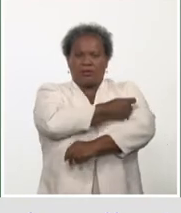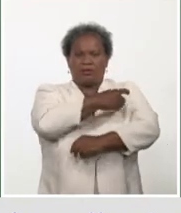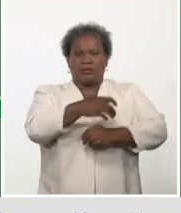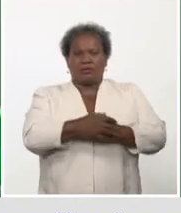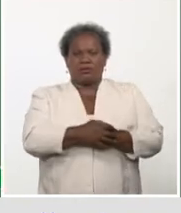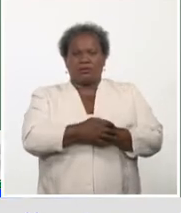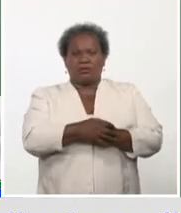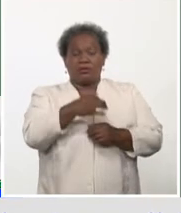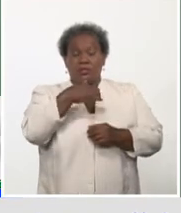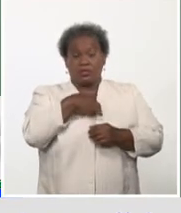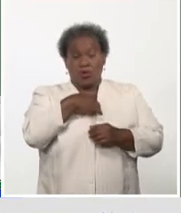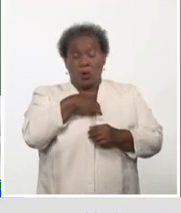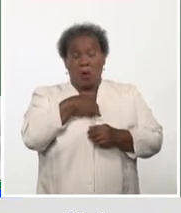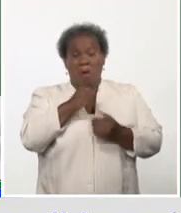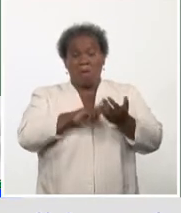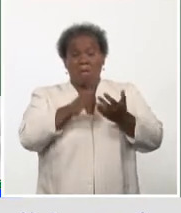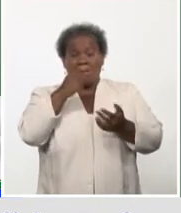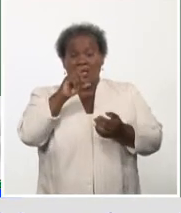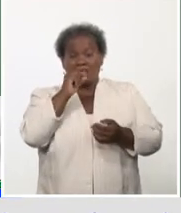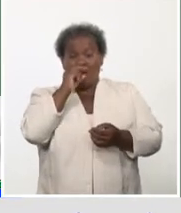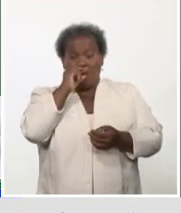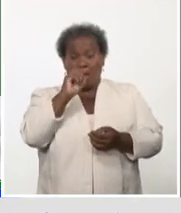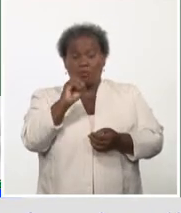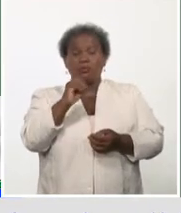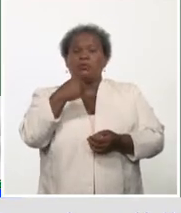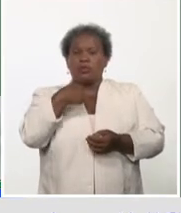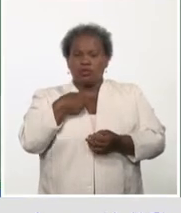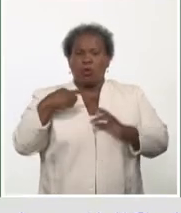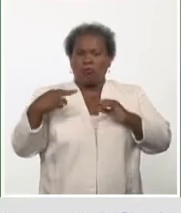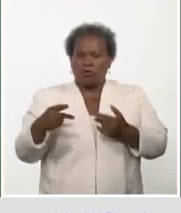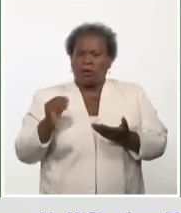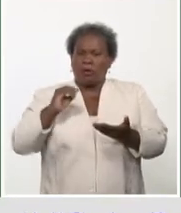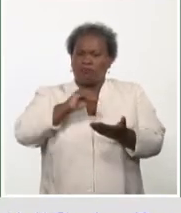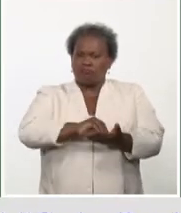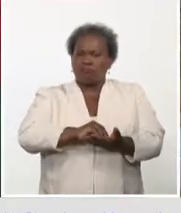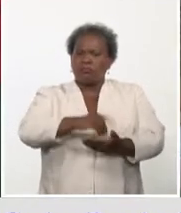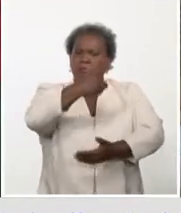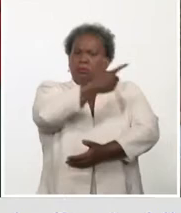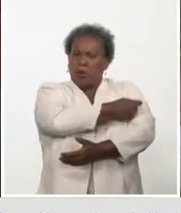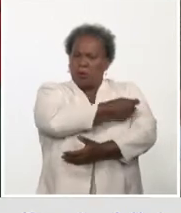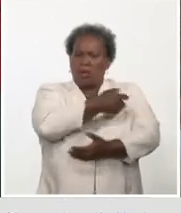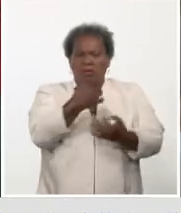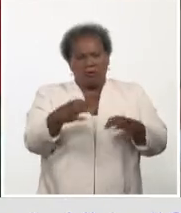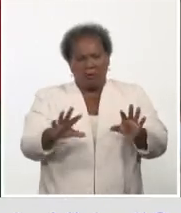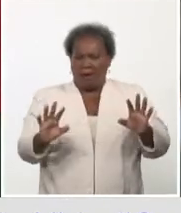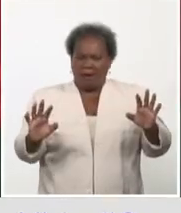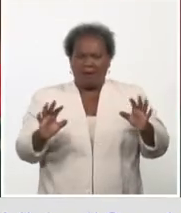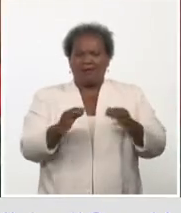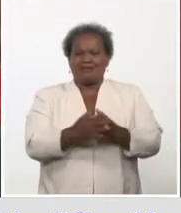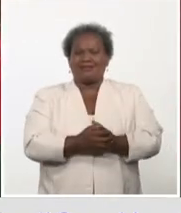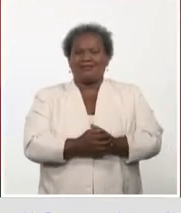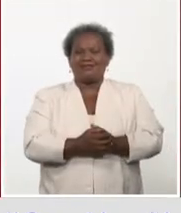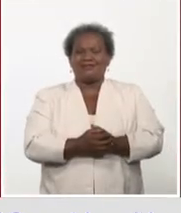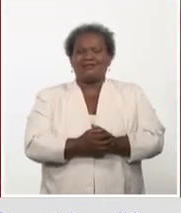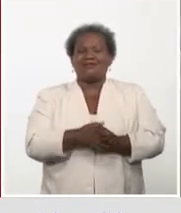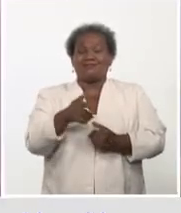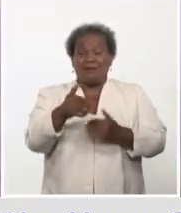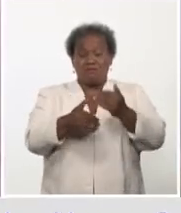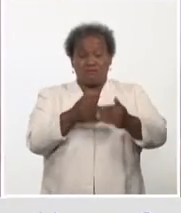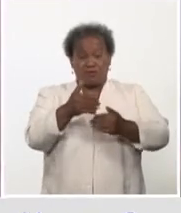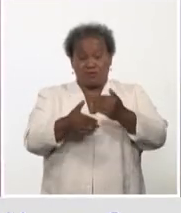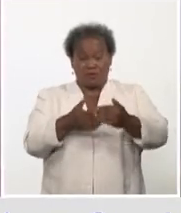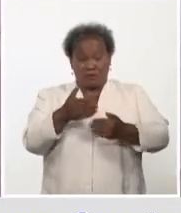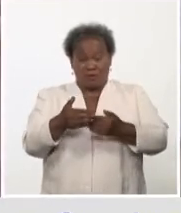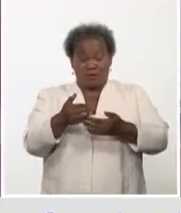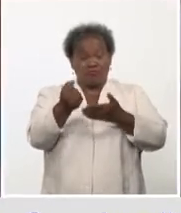haya sido placebo, yo sí asistiría de nuevo para ser vacunada. Aunque este procedimiento valida el progreso